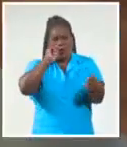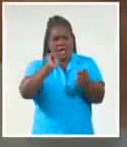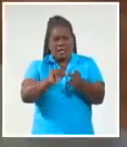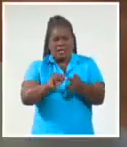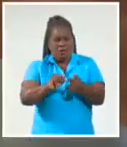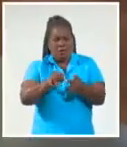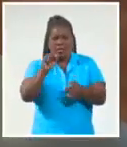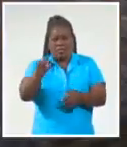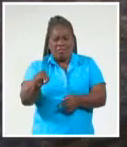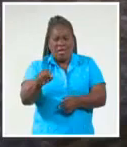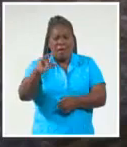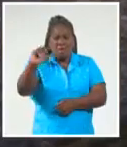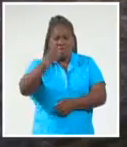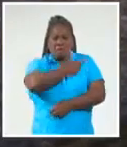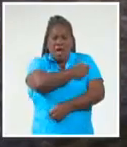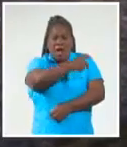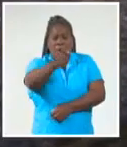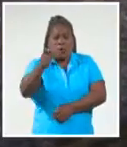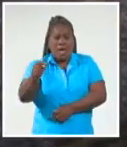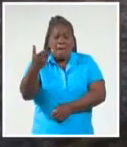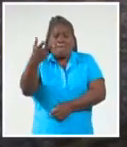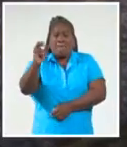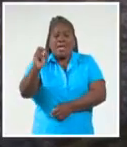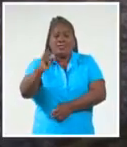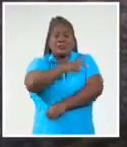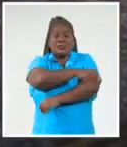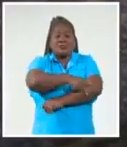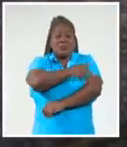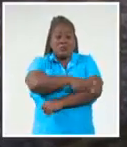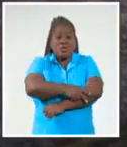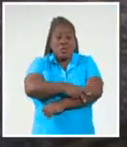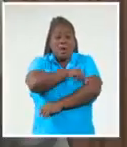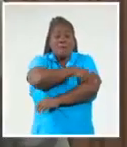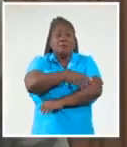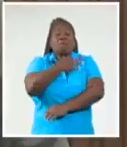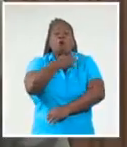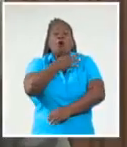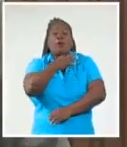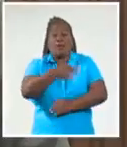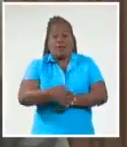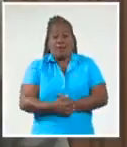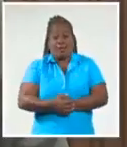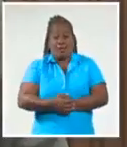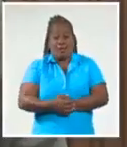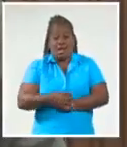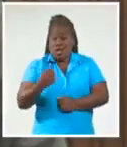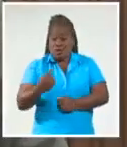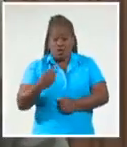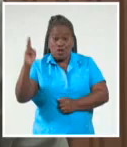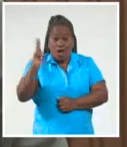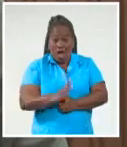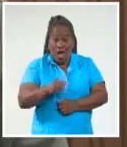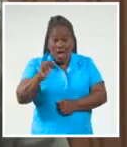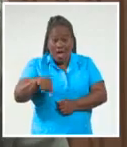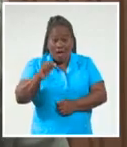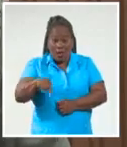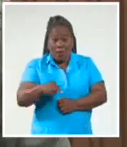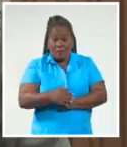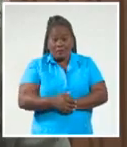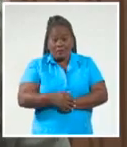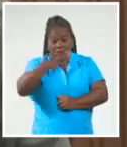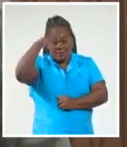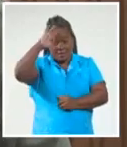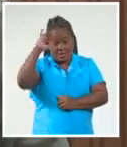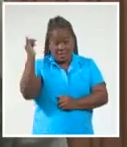al 20% de la población de los países pobres. Estamos aquí precisamente en la Internacional para